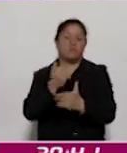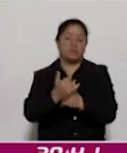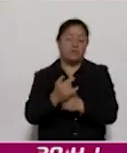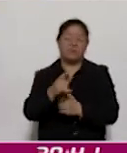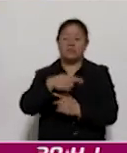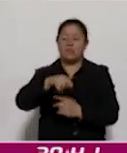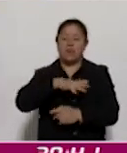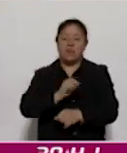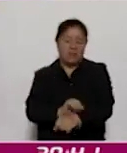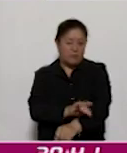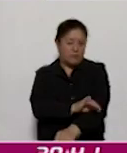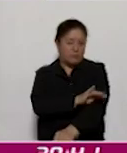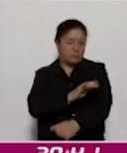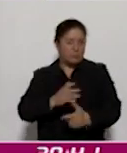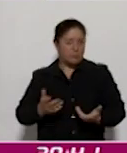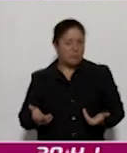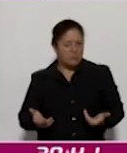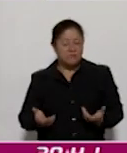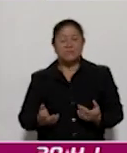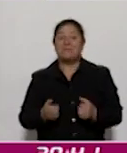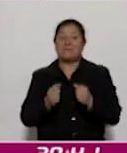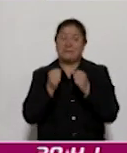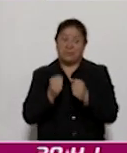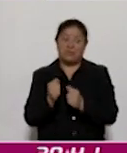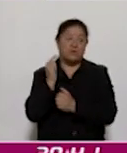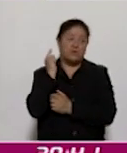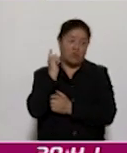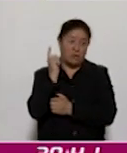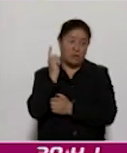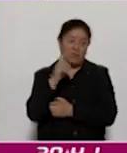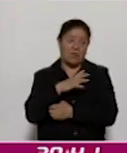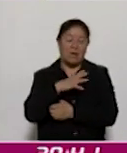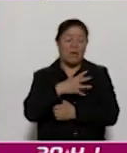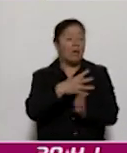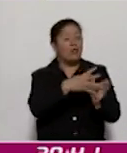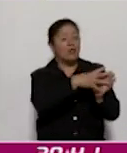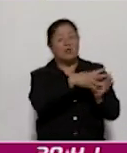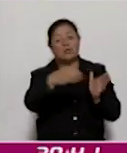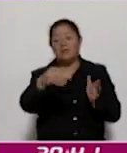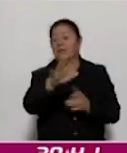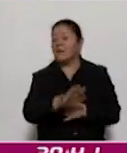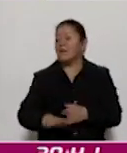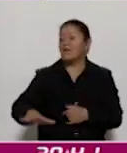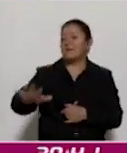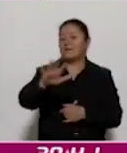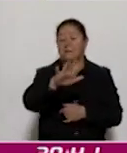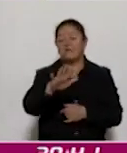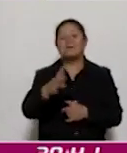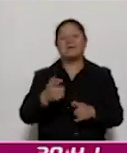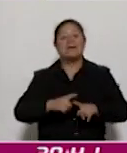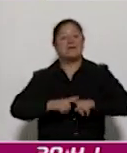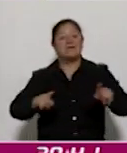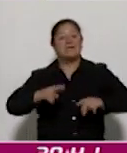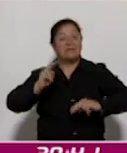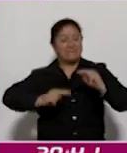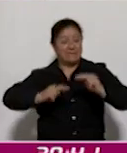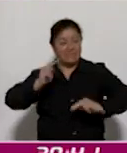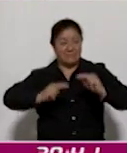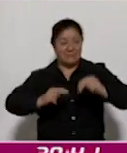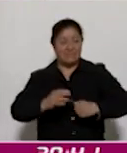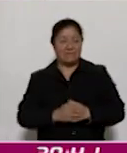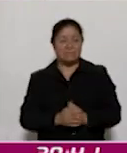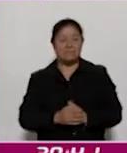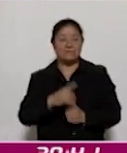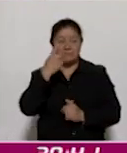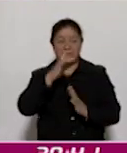emocionados y que seguramente esperemos que así sea contagien a la comunidad educativa de los diferentes niveles a